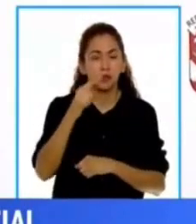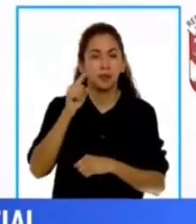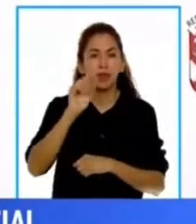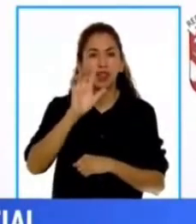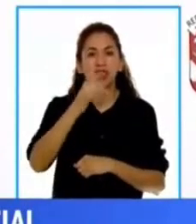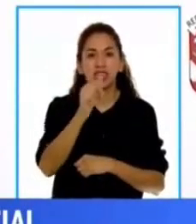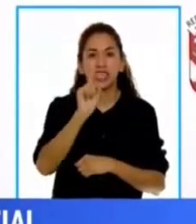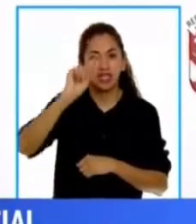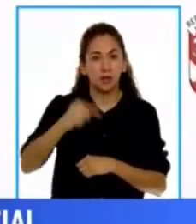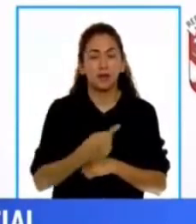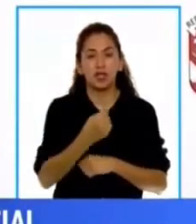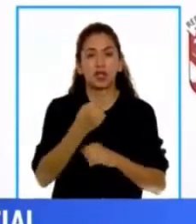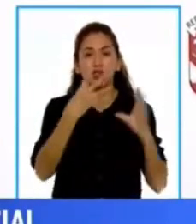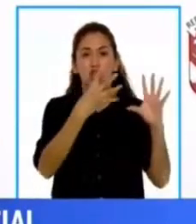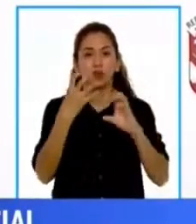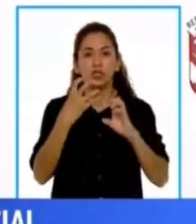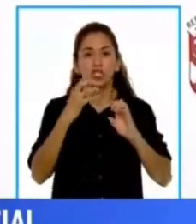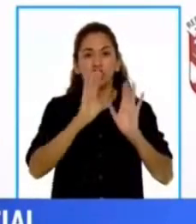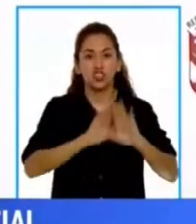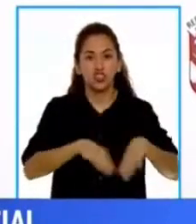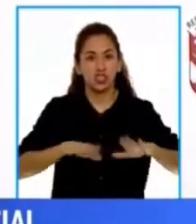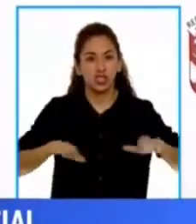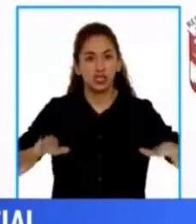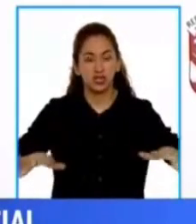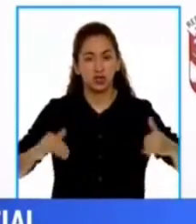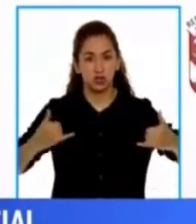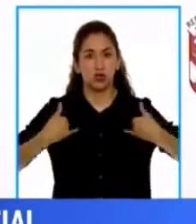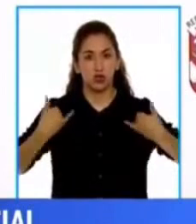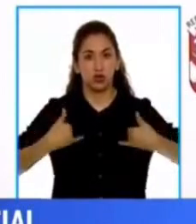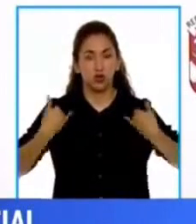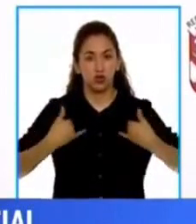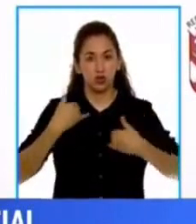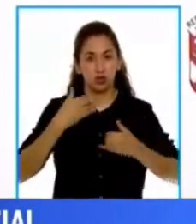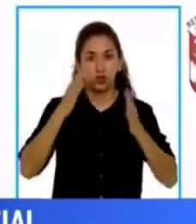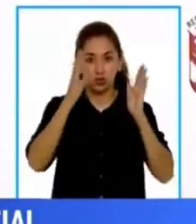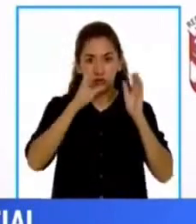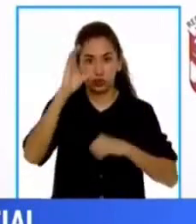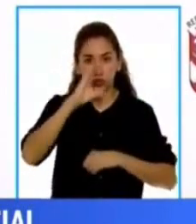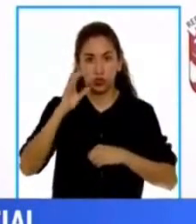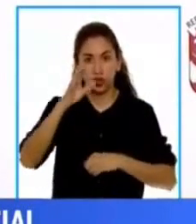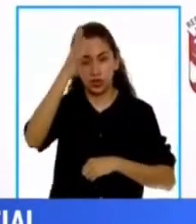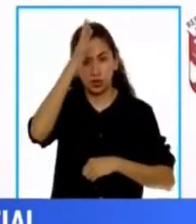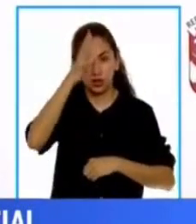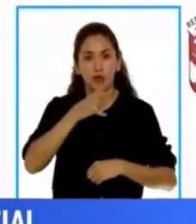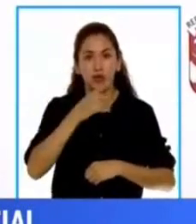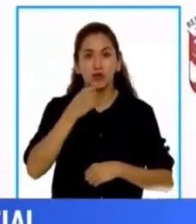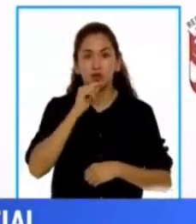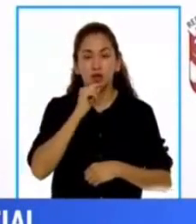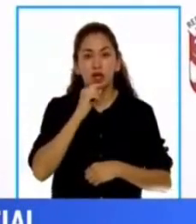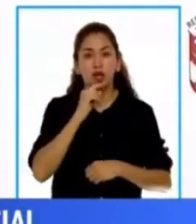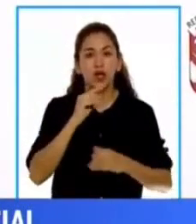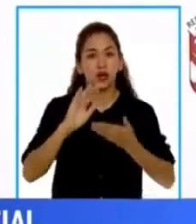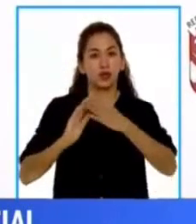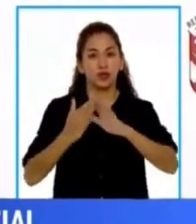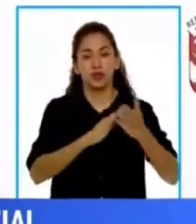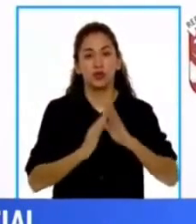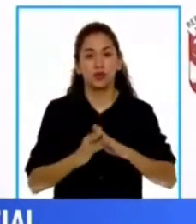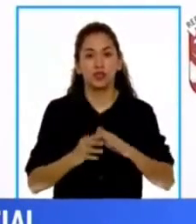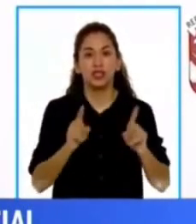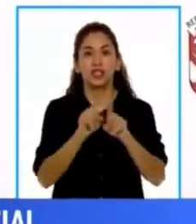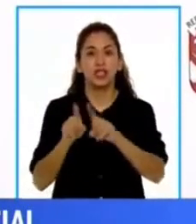niñas, niños y adolescentes que perdieron a sus padres y el Ministerio de la Mujer y Poblaciones Vulnerables